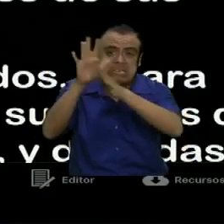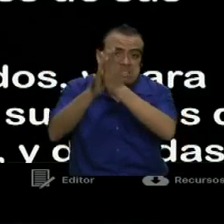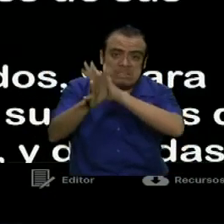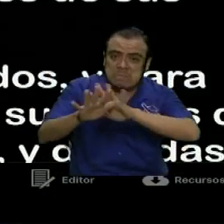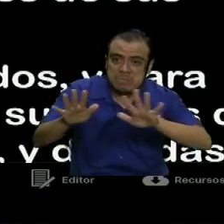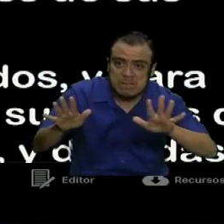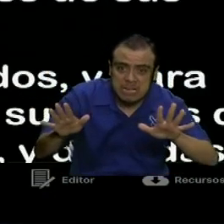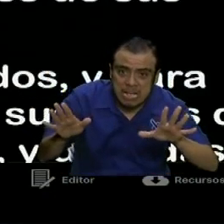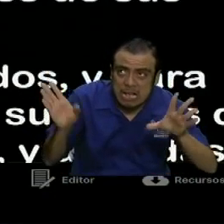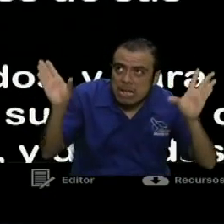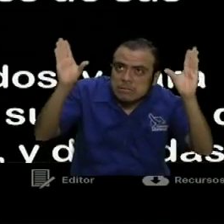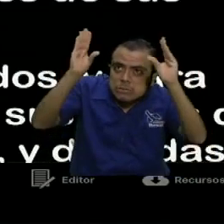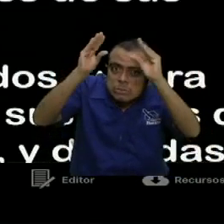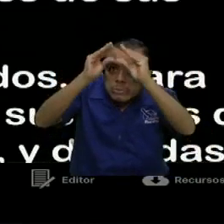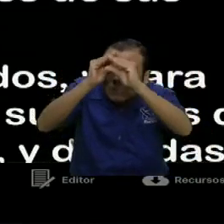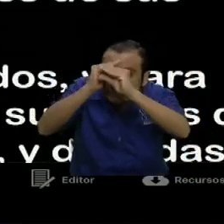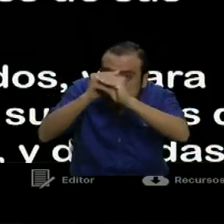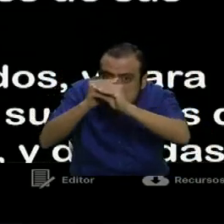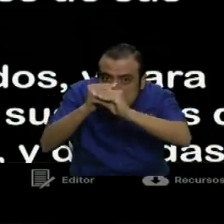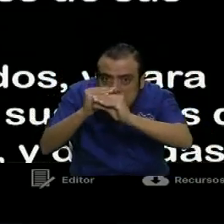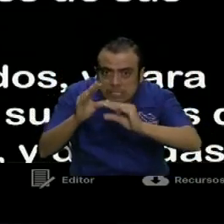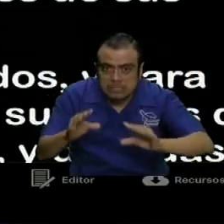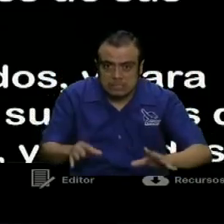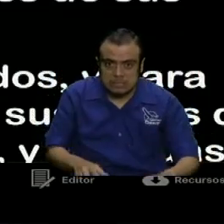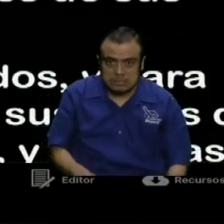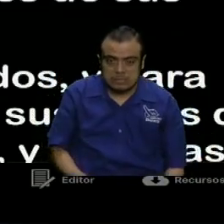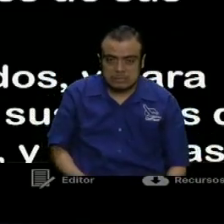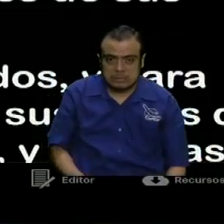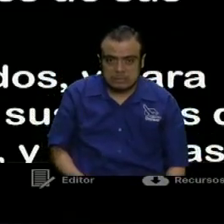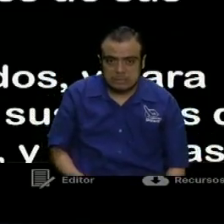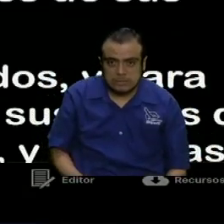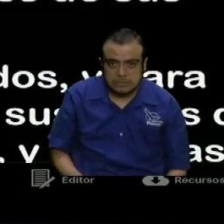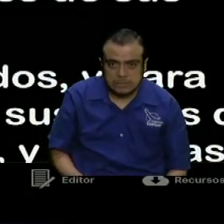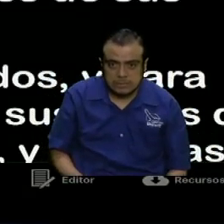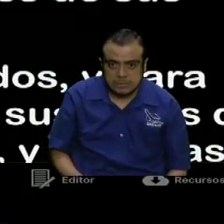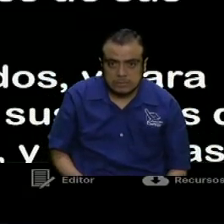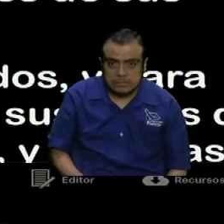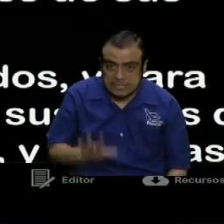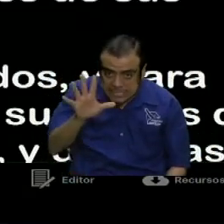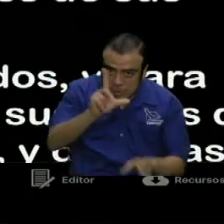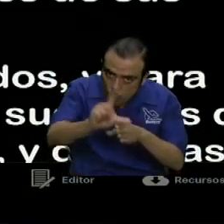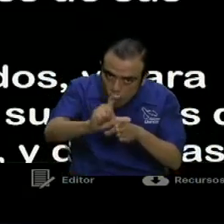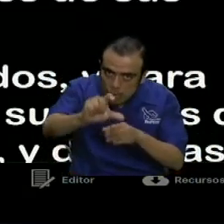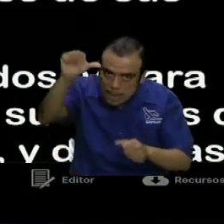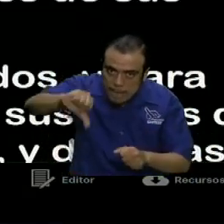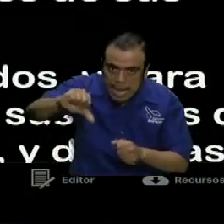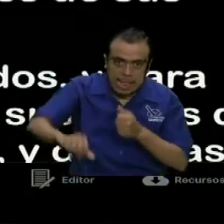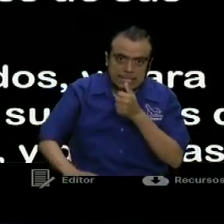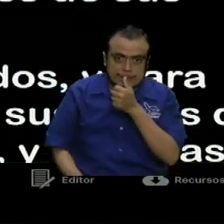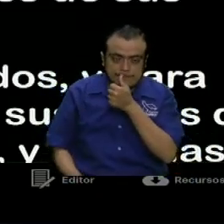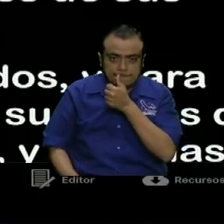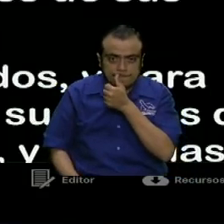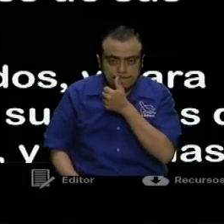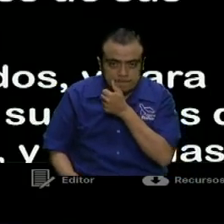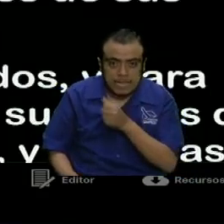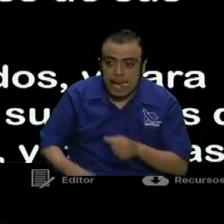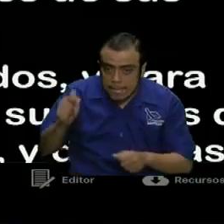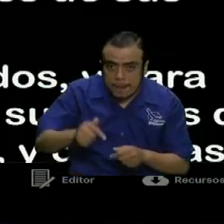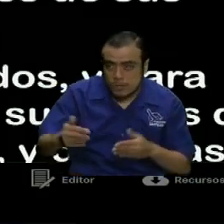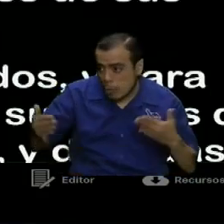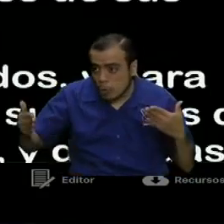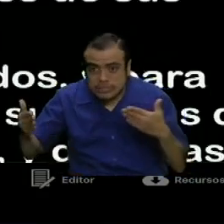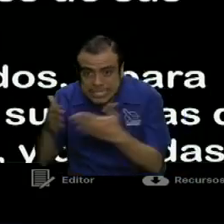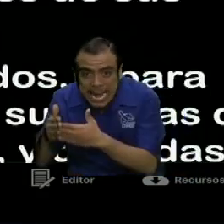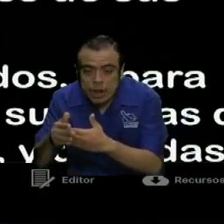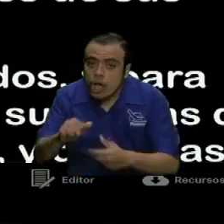quienes la oscuridad y las tinieblas han sido reservadas para siempre. Ahí hay cinco. Entonces, esto sería la antítesis de